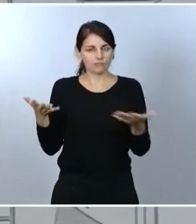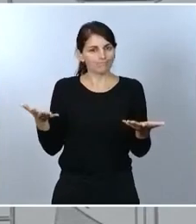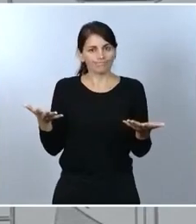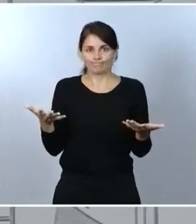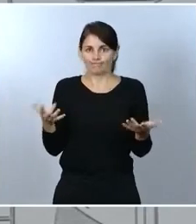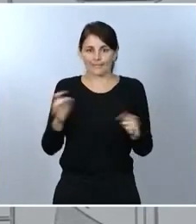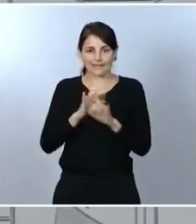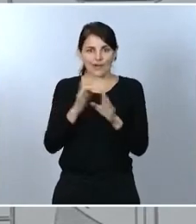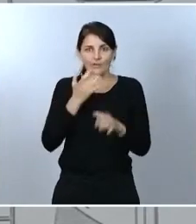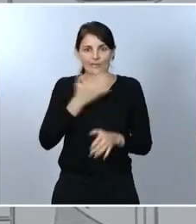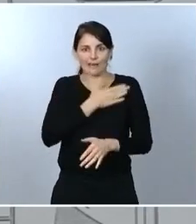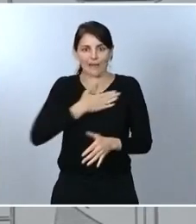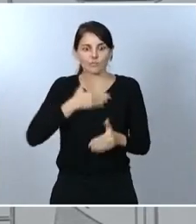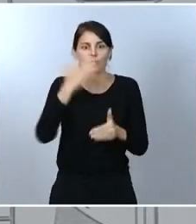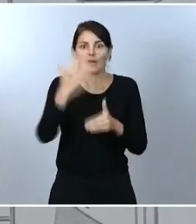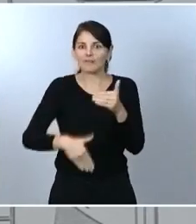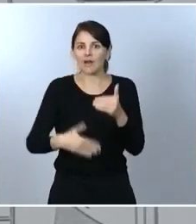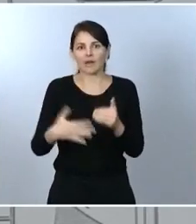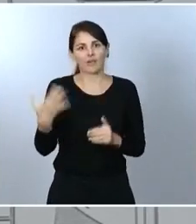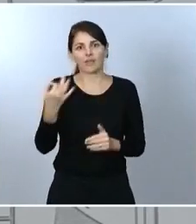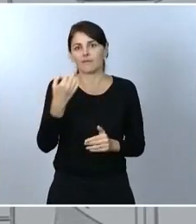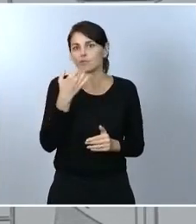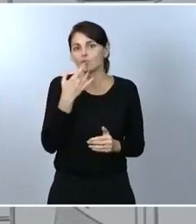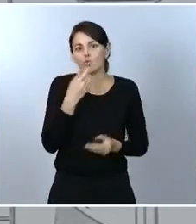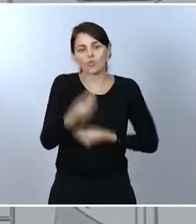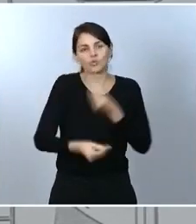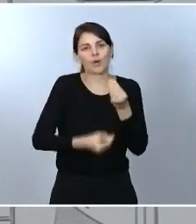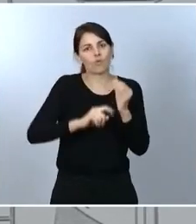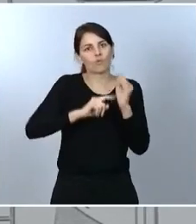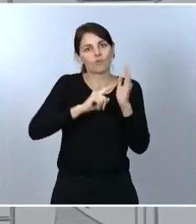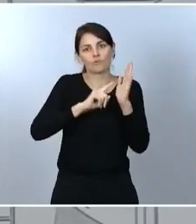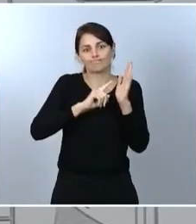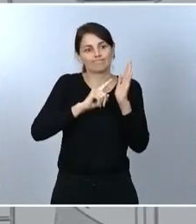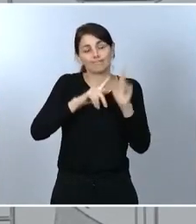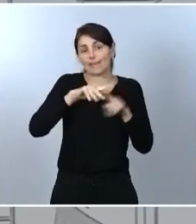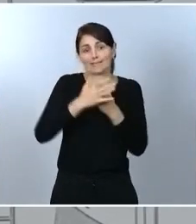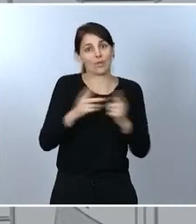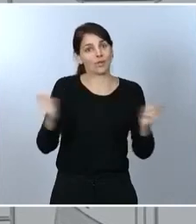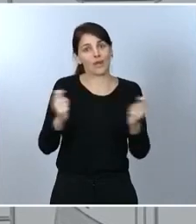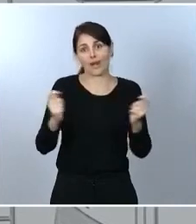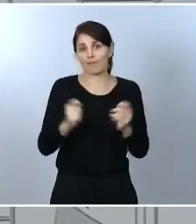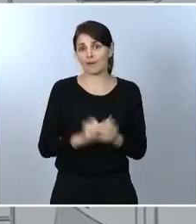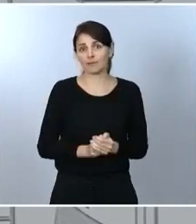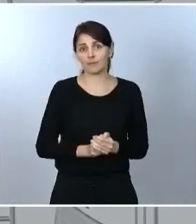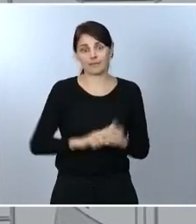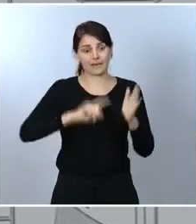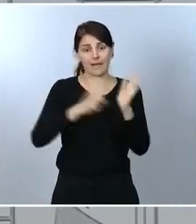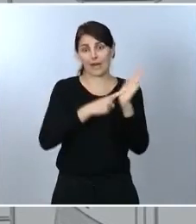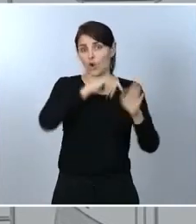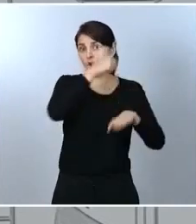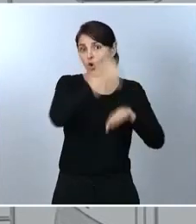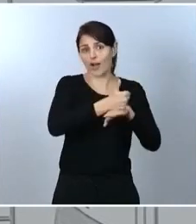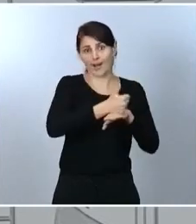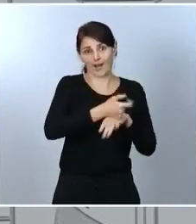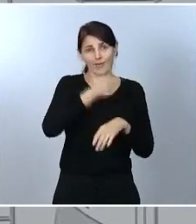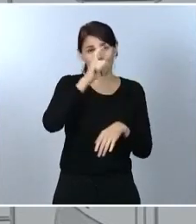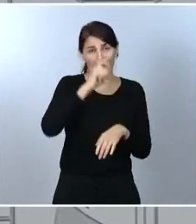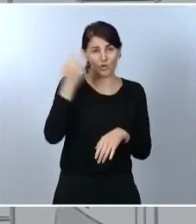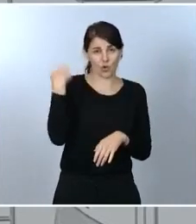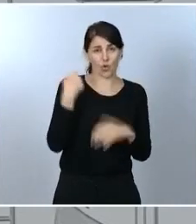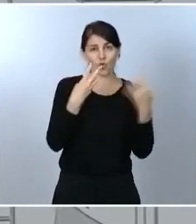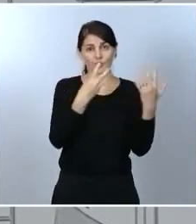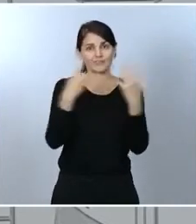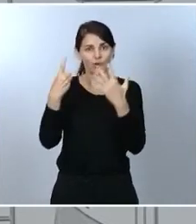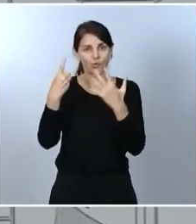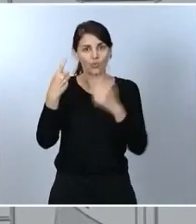constitucionales y eso es, lógicamente, el estado de alarma y la ley orgánica que en el año 81 ya hacía un desarrollo